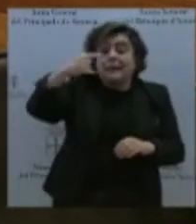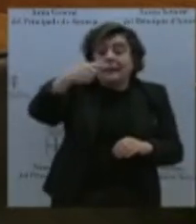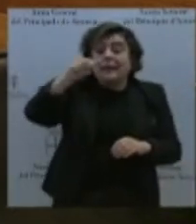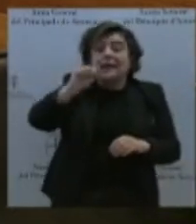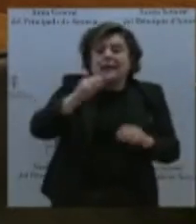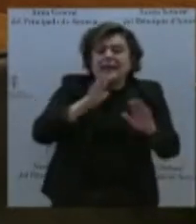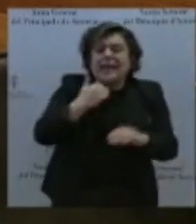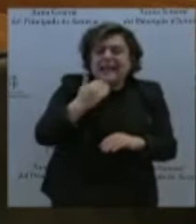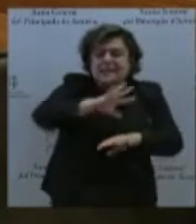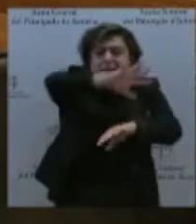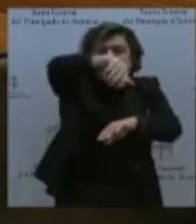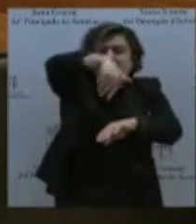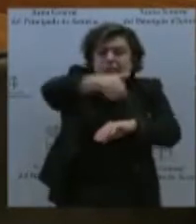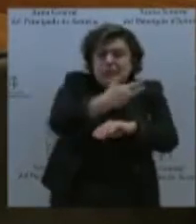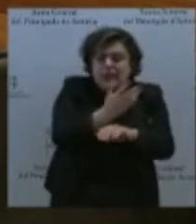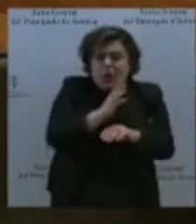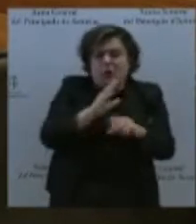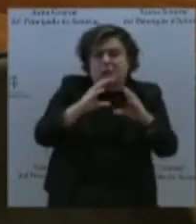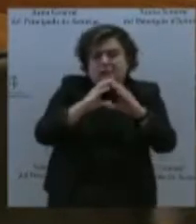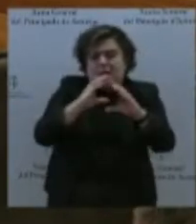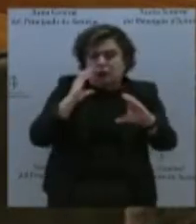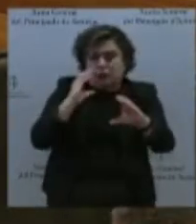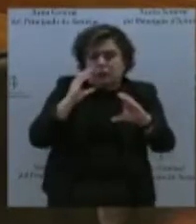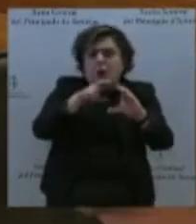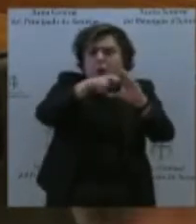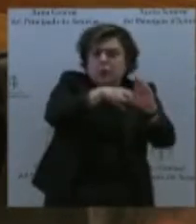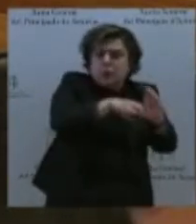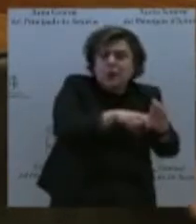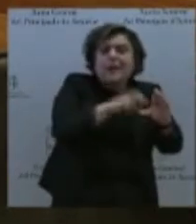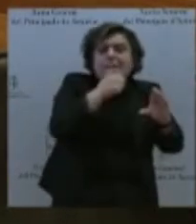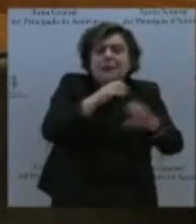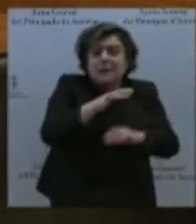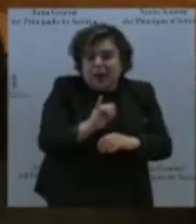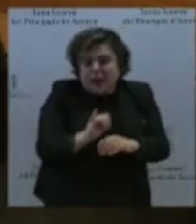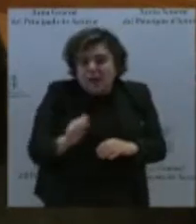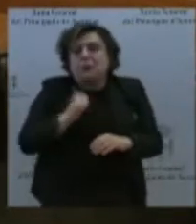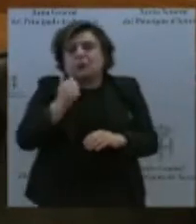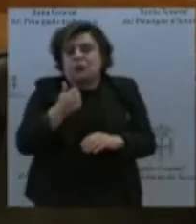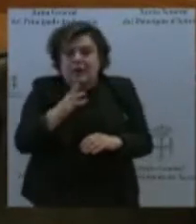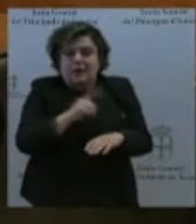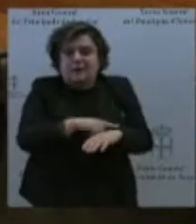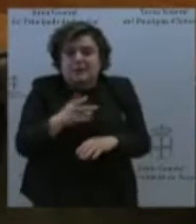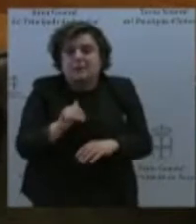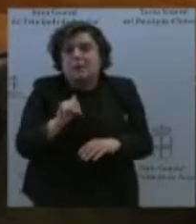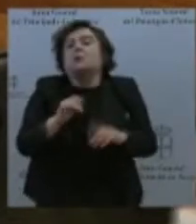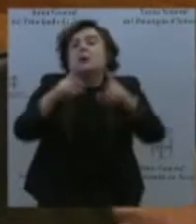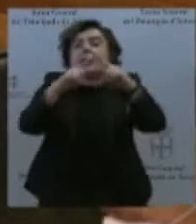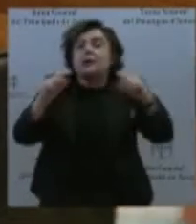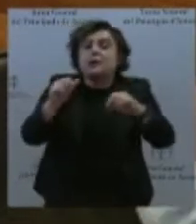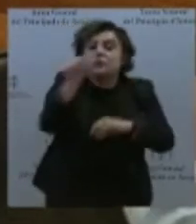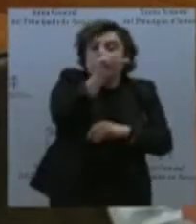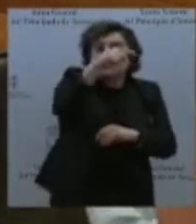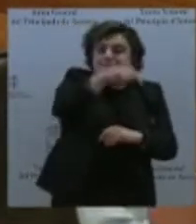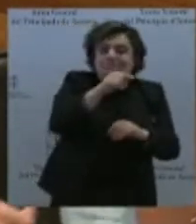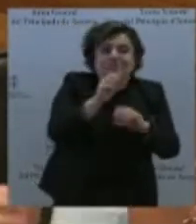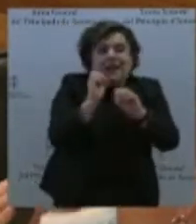y quien tenía la posibilidad y el tiempo para poder hacer esto, y el Occidente estaba completamente abandonado. ¿Qué suponía esto? Suponía que muchísimas mujeres del